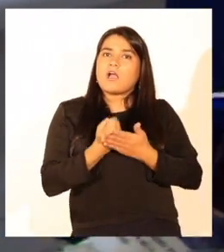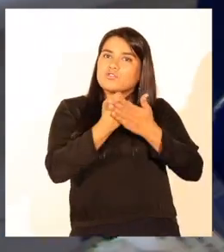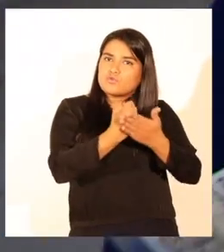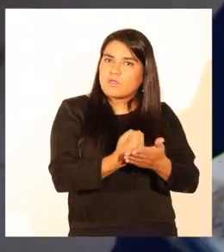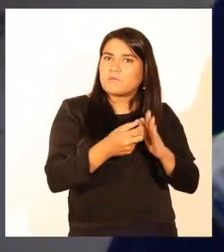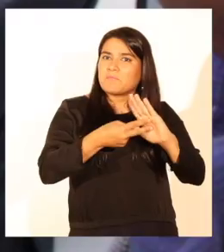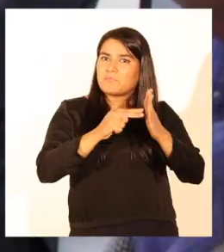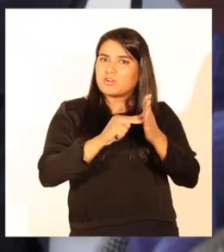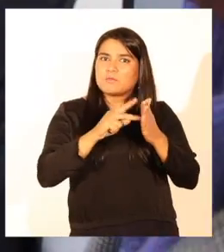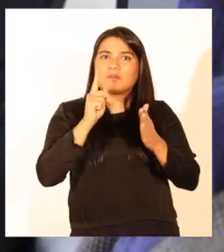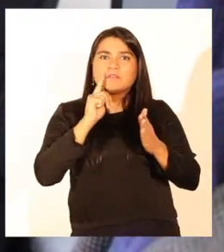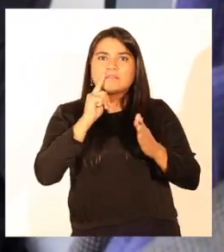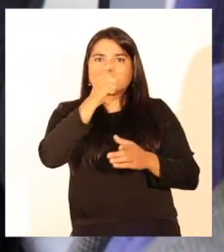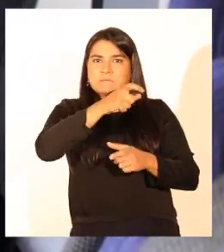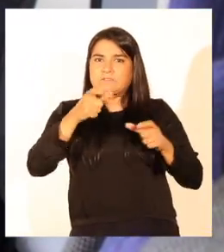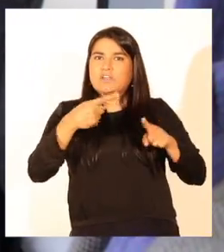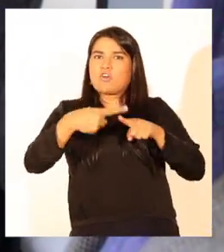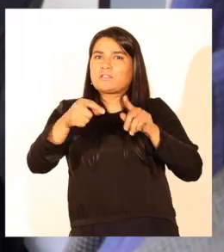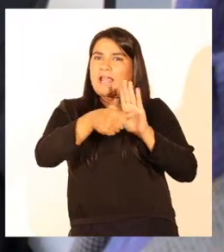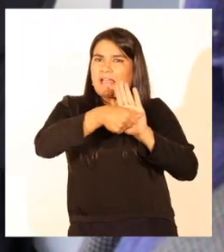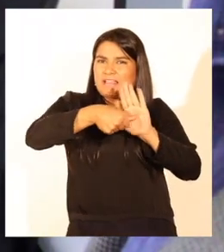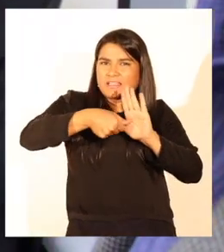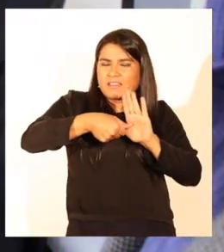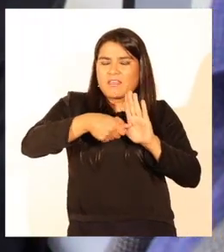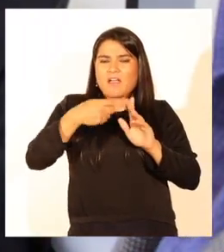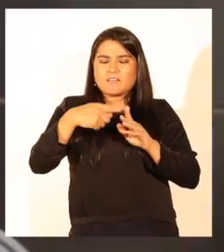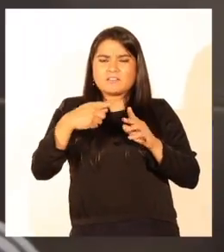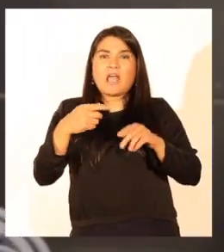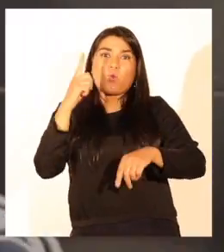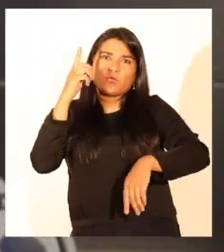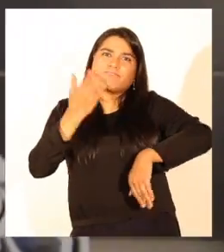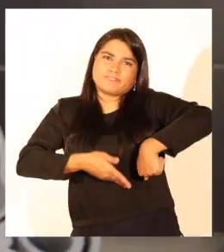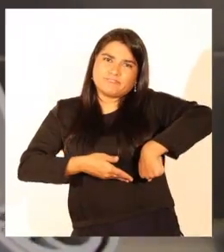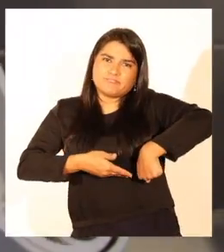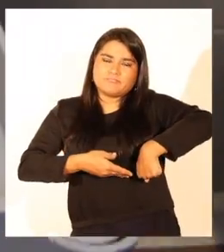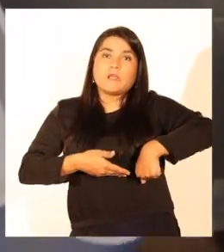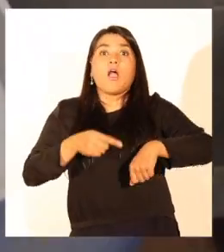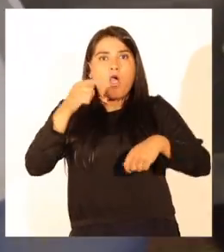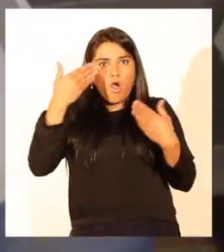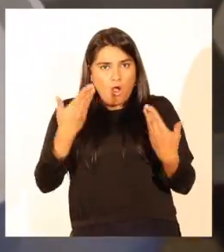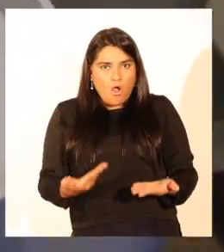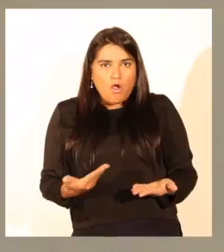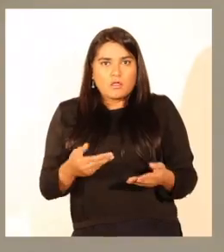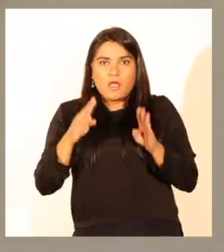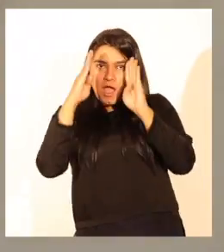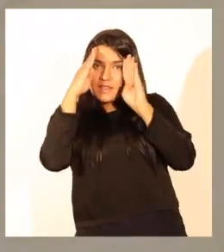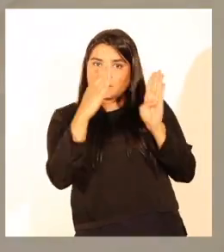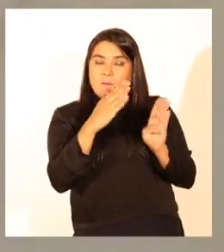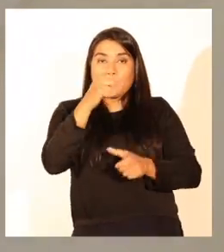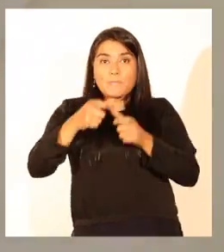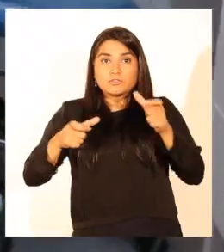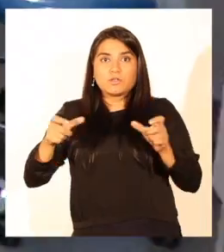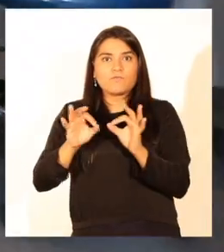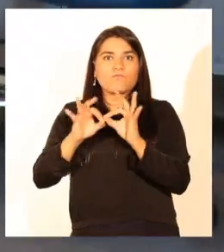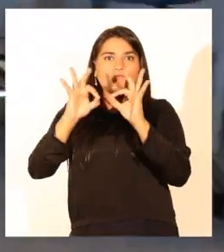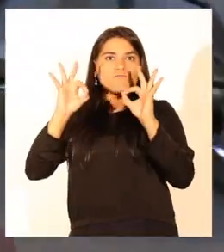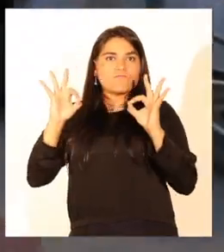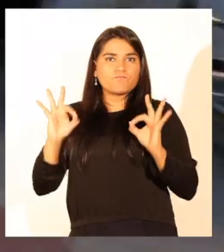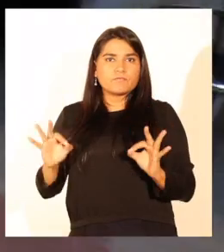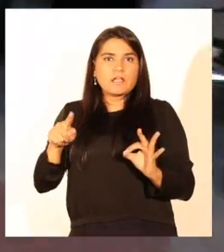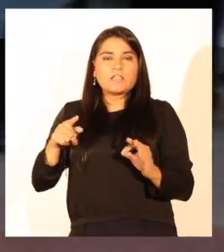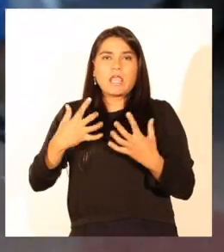definitiva a usuarios con úlceras u otras heridas que finalizaban con amputación y que hoy son atendidos por personal